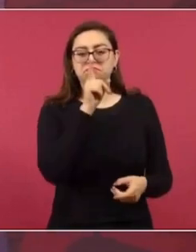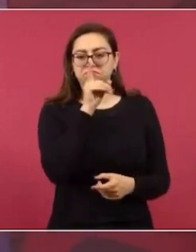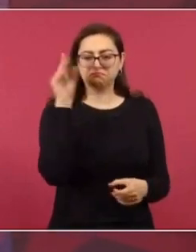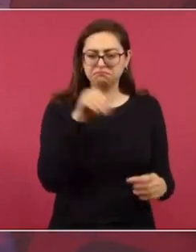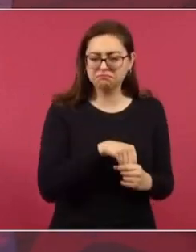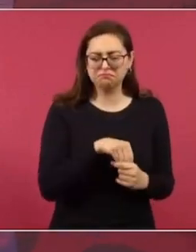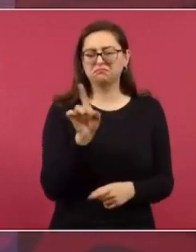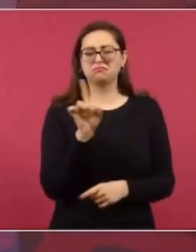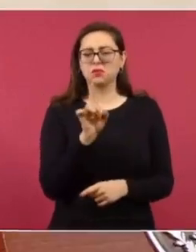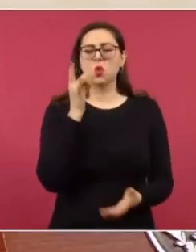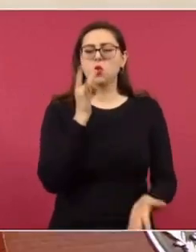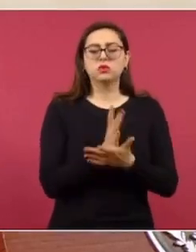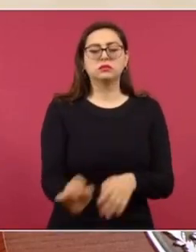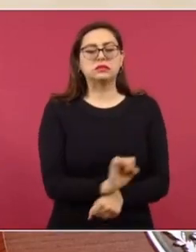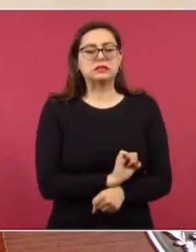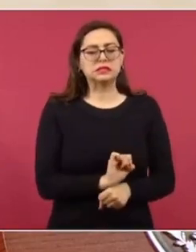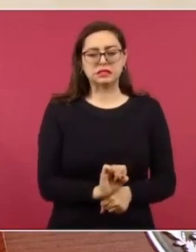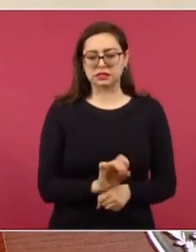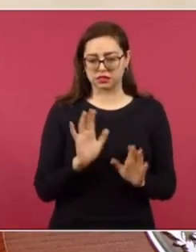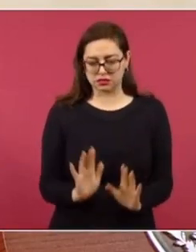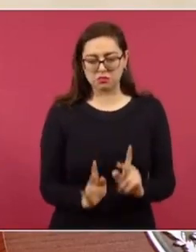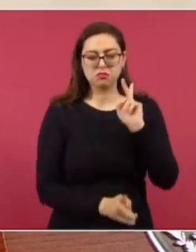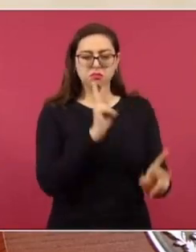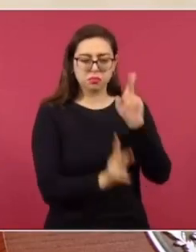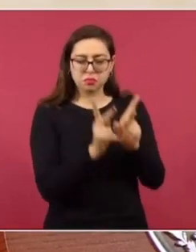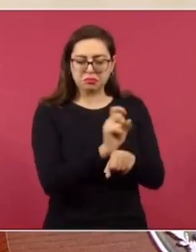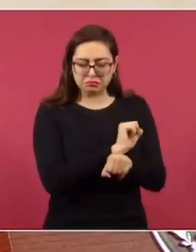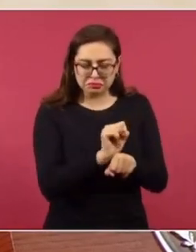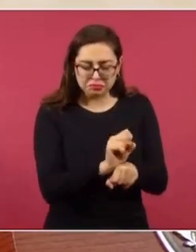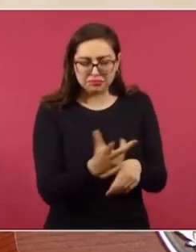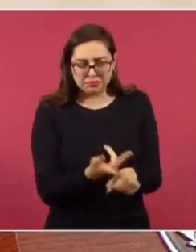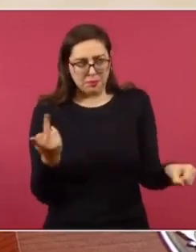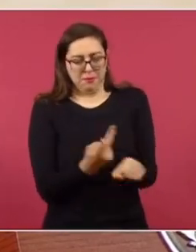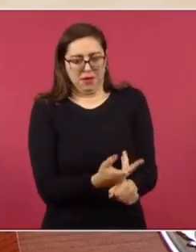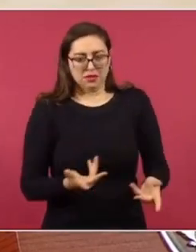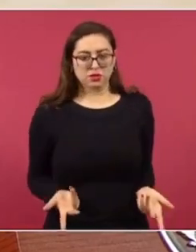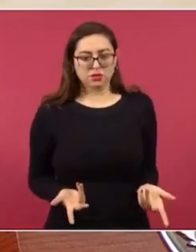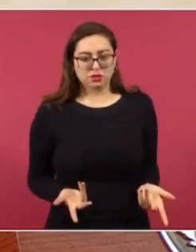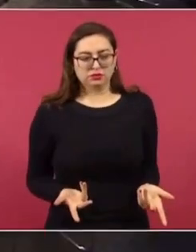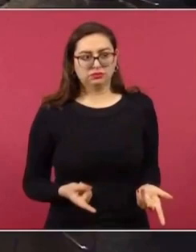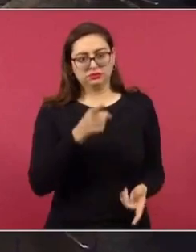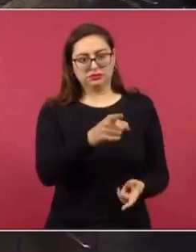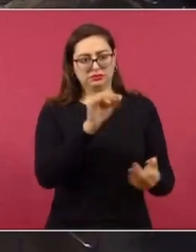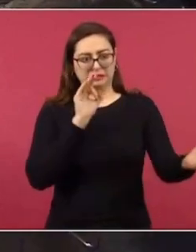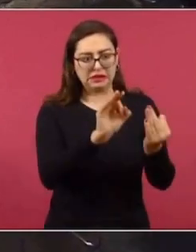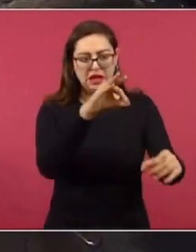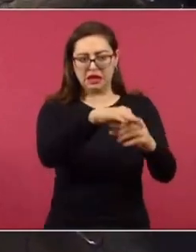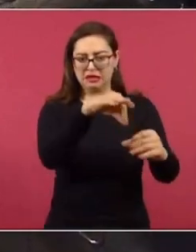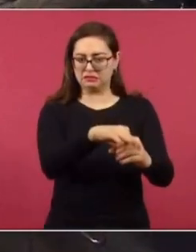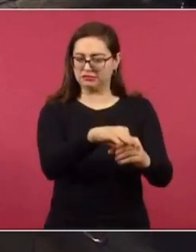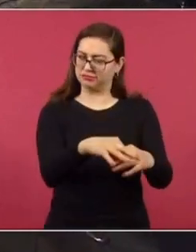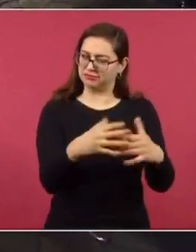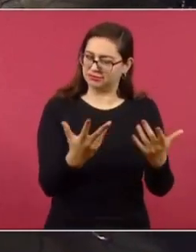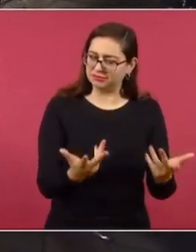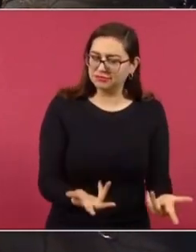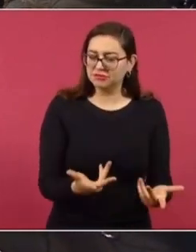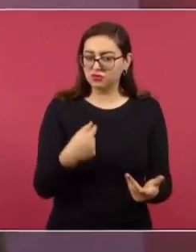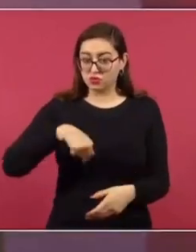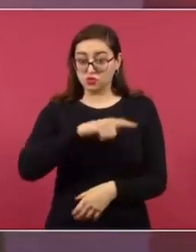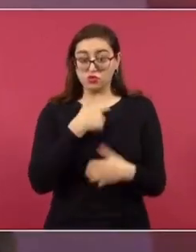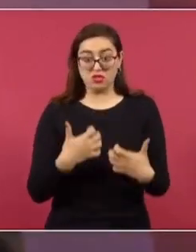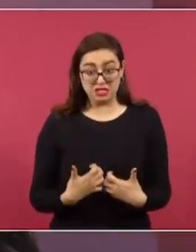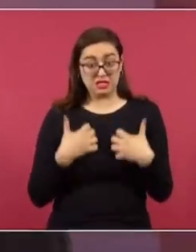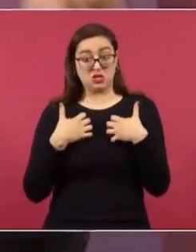posibilidad de que lo hicieran, o que se haya actuado así, antes de las elecciones. Esperando una reacción fuerte de nosotros.